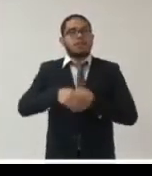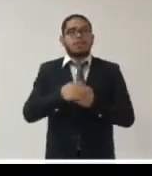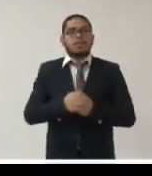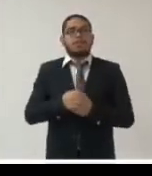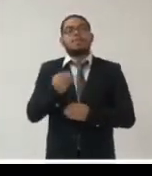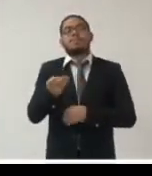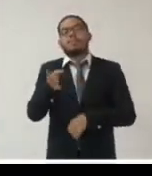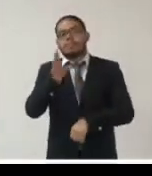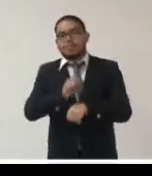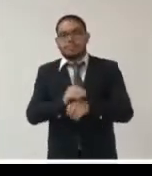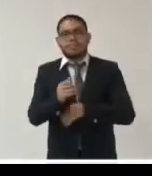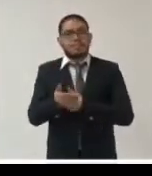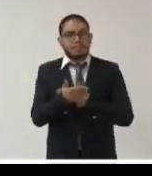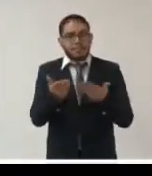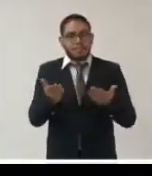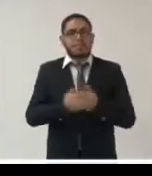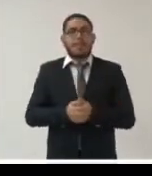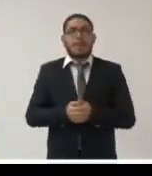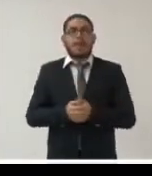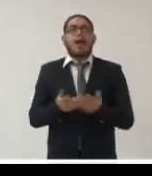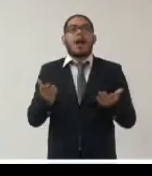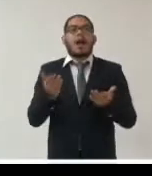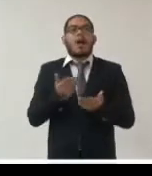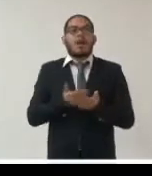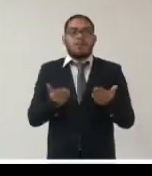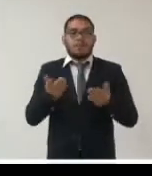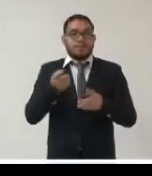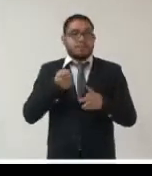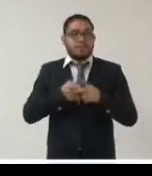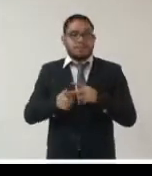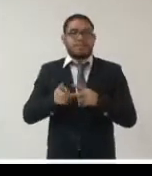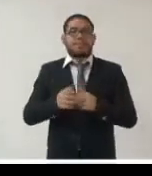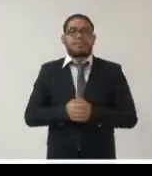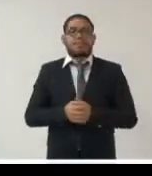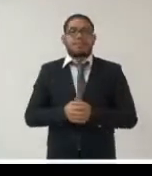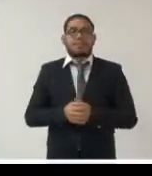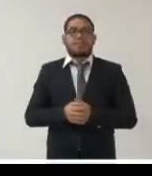si me lo permiten vamos a ir iniciando